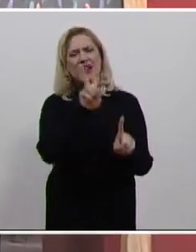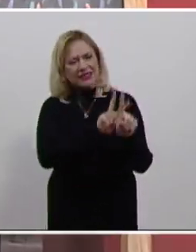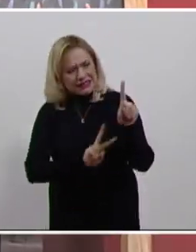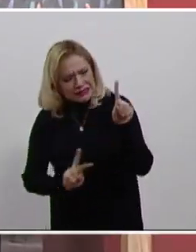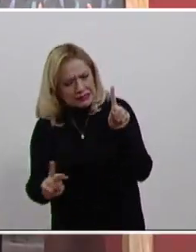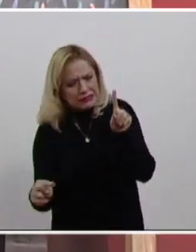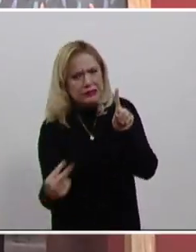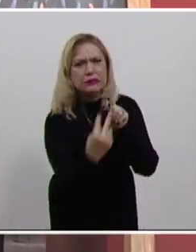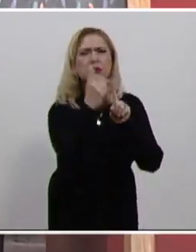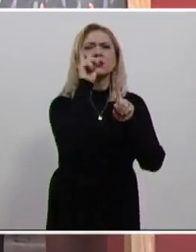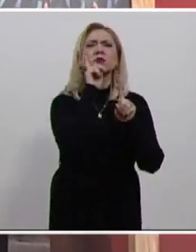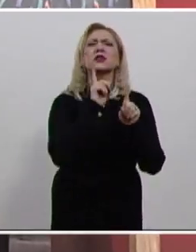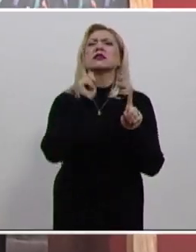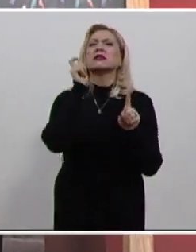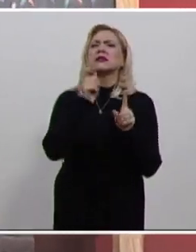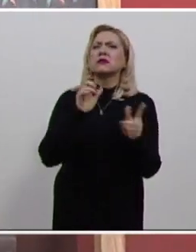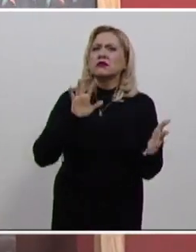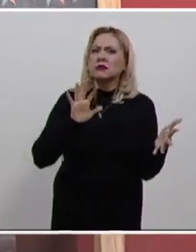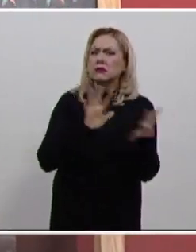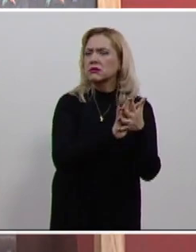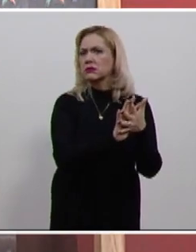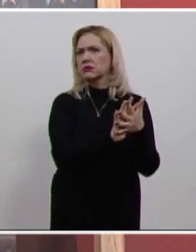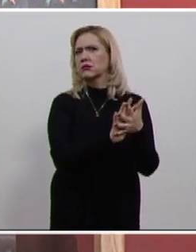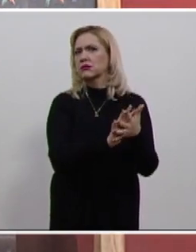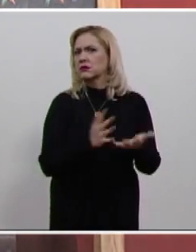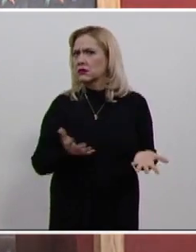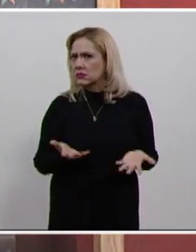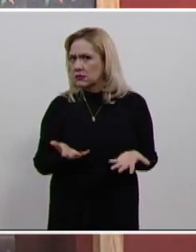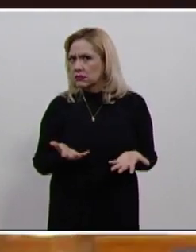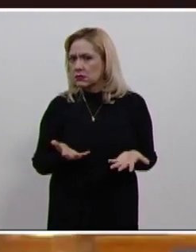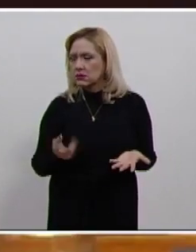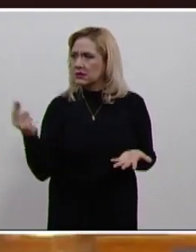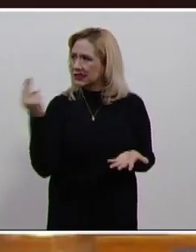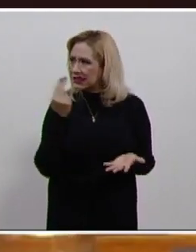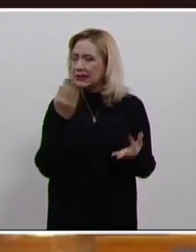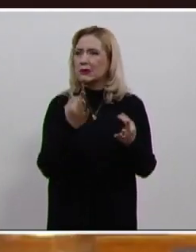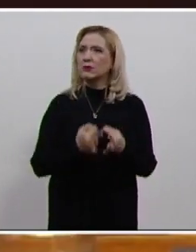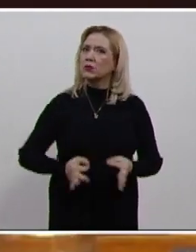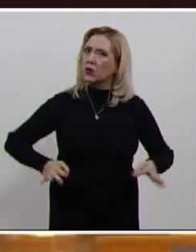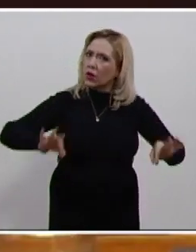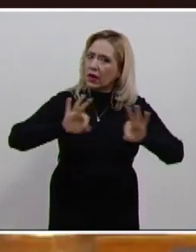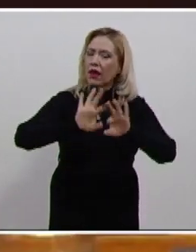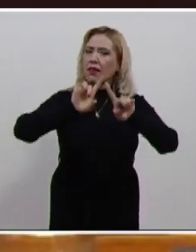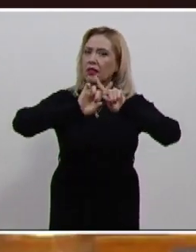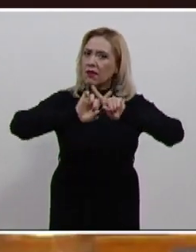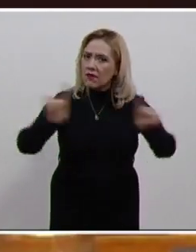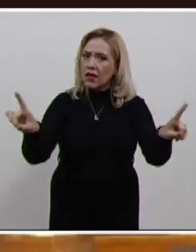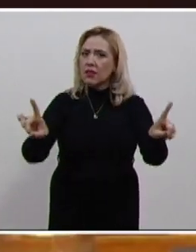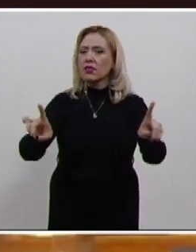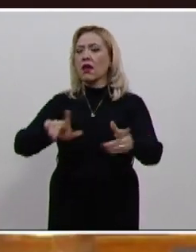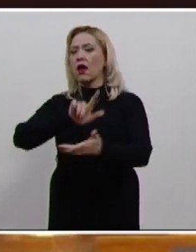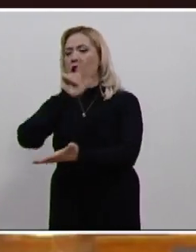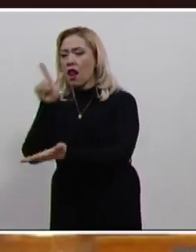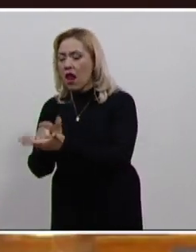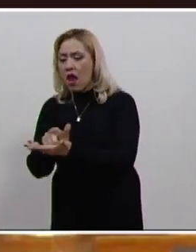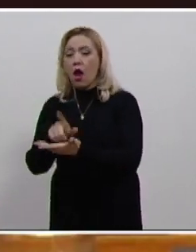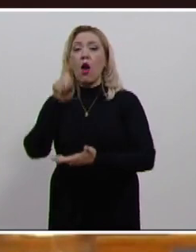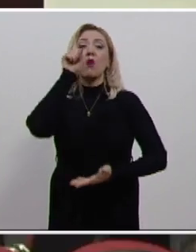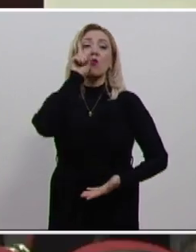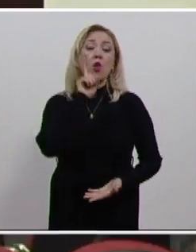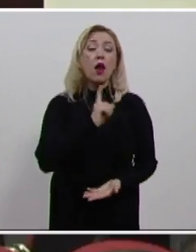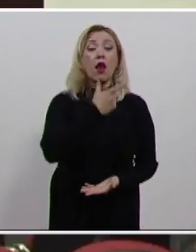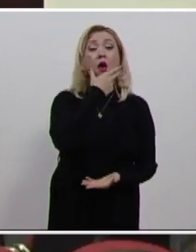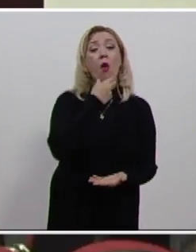para mujeres criminalizadas, explicó que es indispensable analizar el impacto diferenciado de las normas en mujeres y